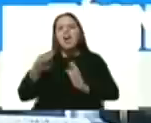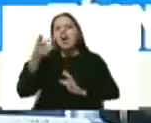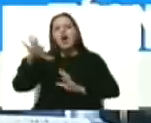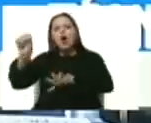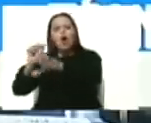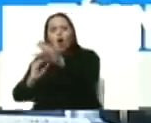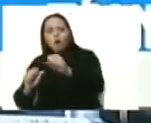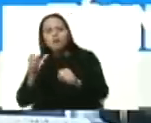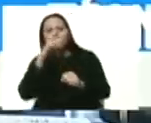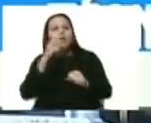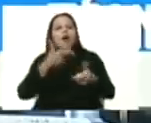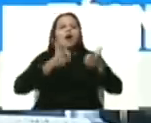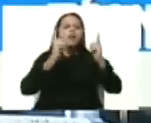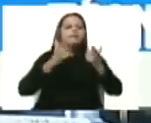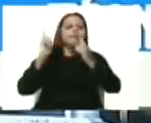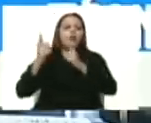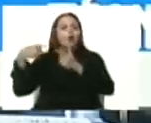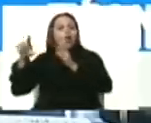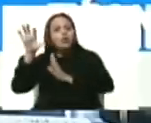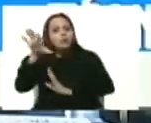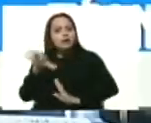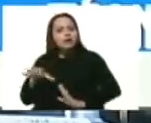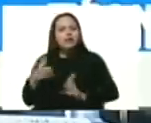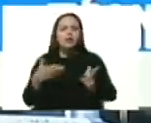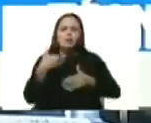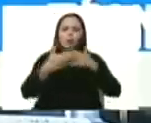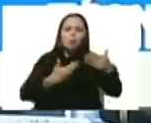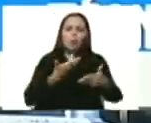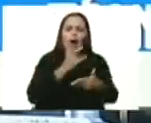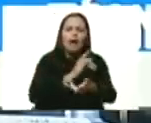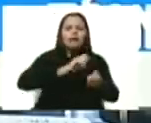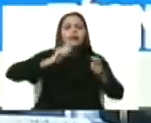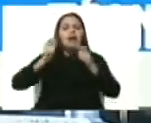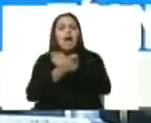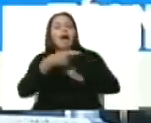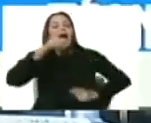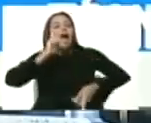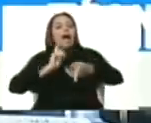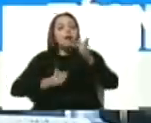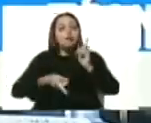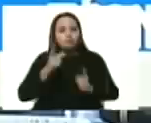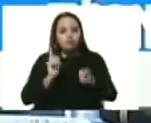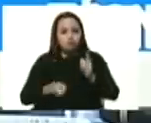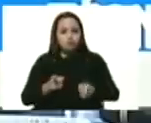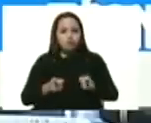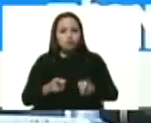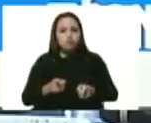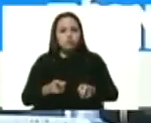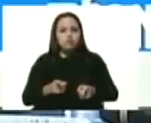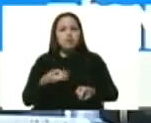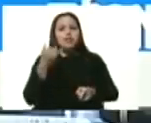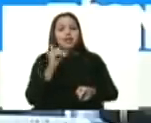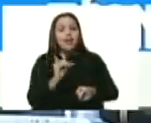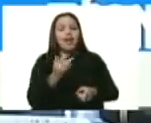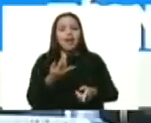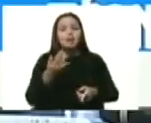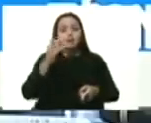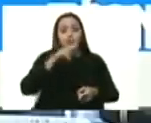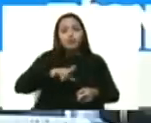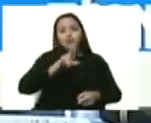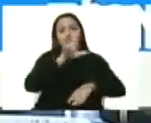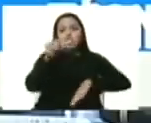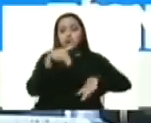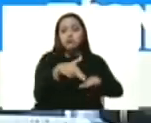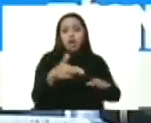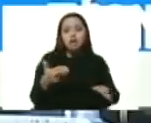Hemos dicho que vamos a sustituir aquellos sectores que tienen demanda nacional, cuyo